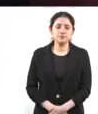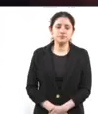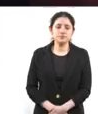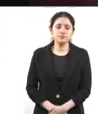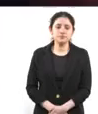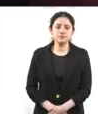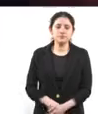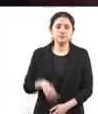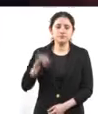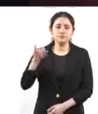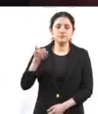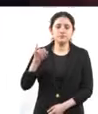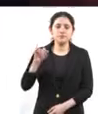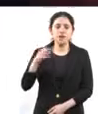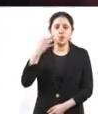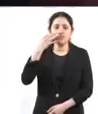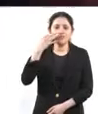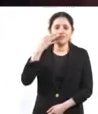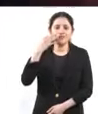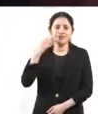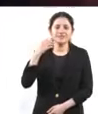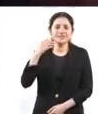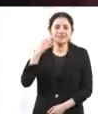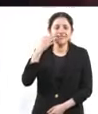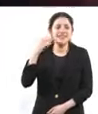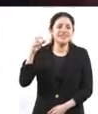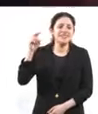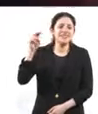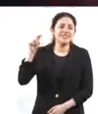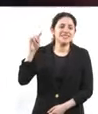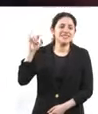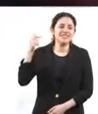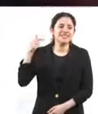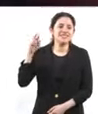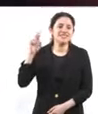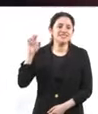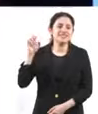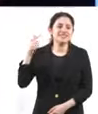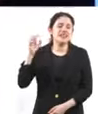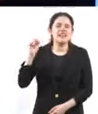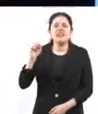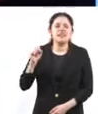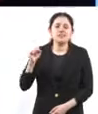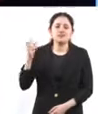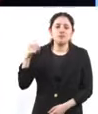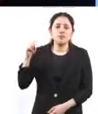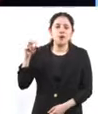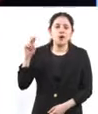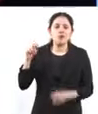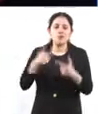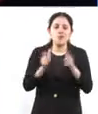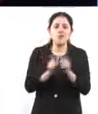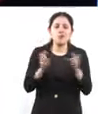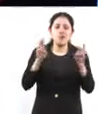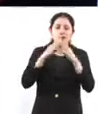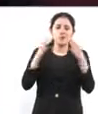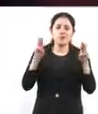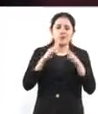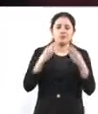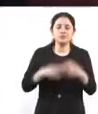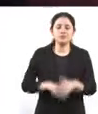Por cierto, que los Tigres del Norte creo que empiezan a las nueve de la noche. Hay que corregirlos. A las ocho. A las 8.